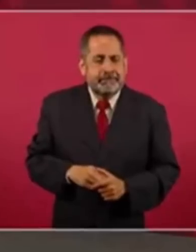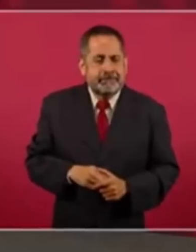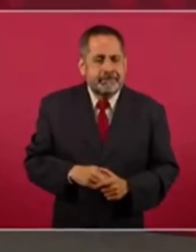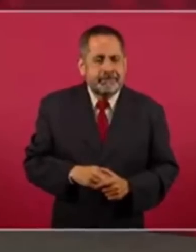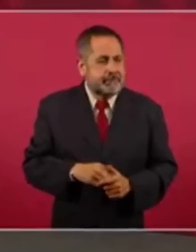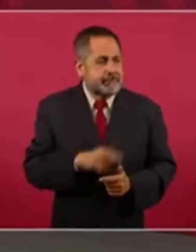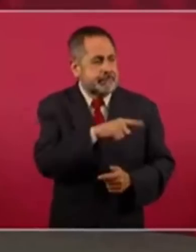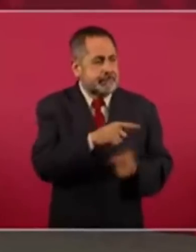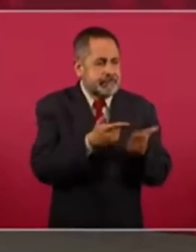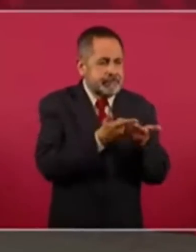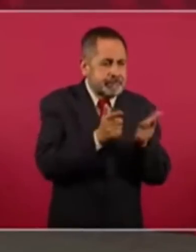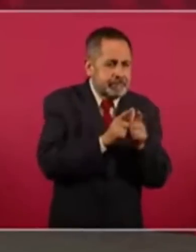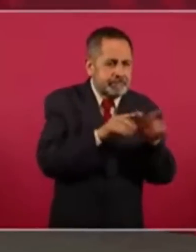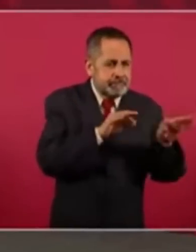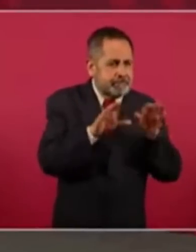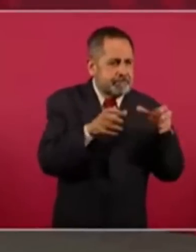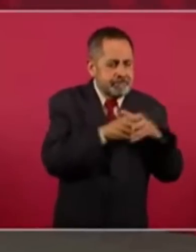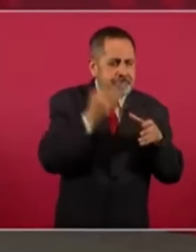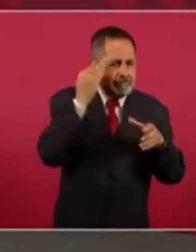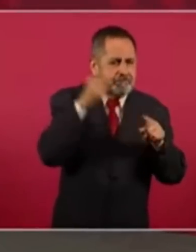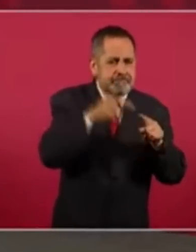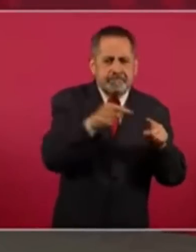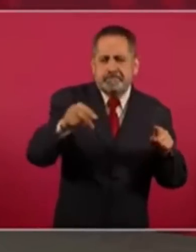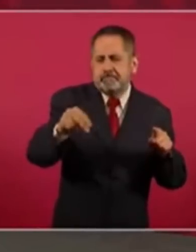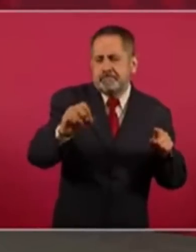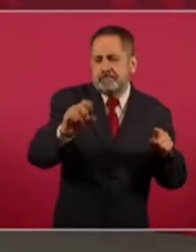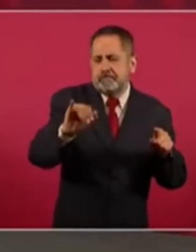agrupando durante el periodo neoliberal,